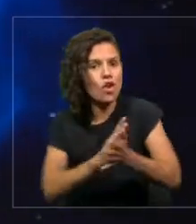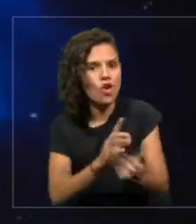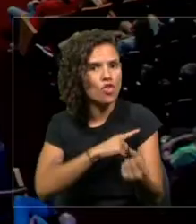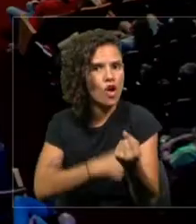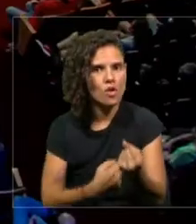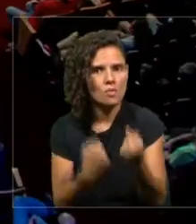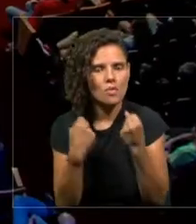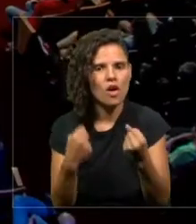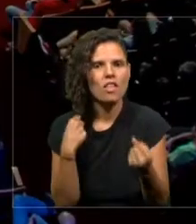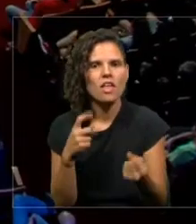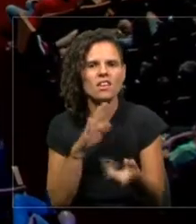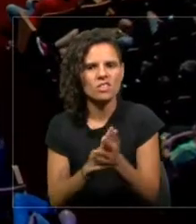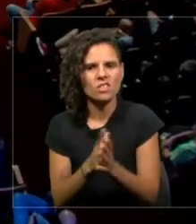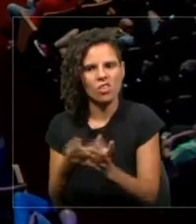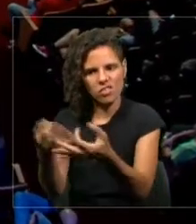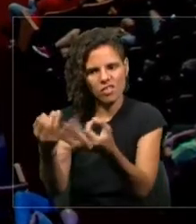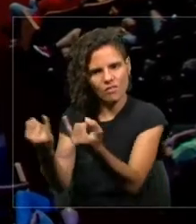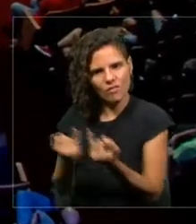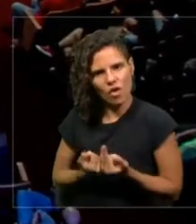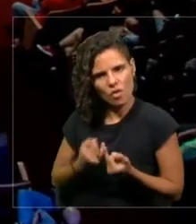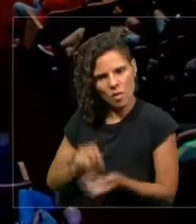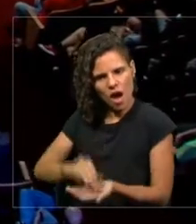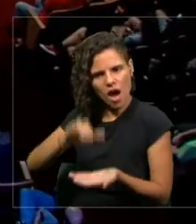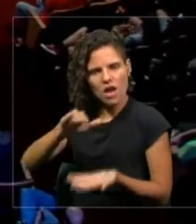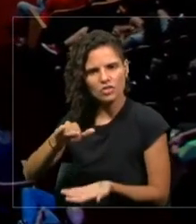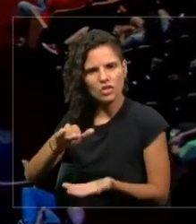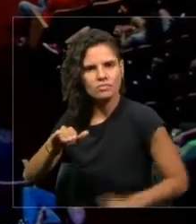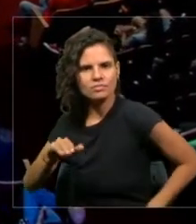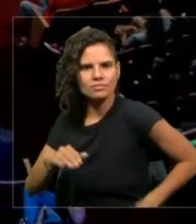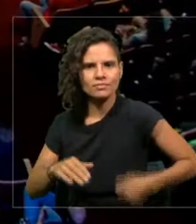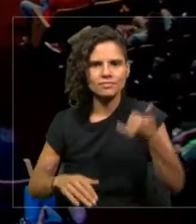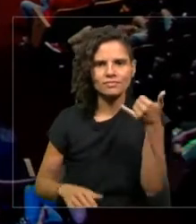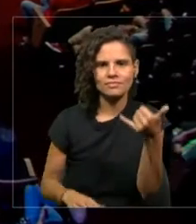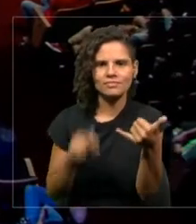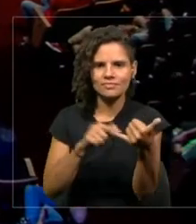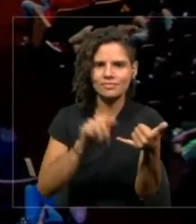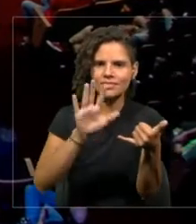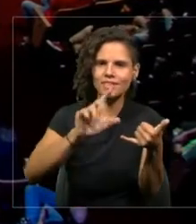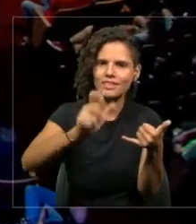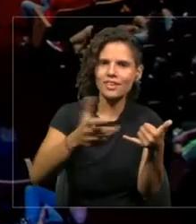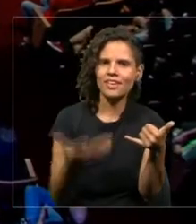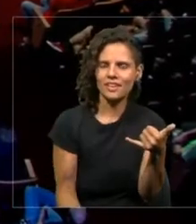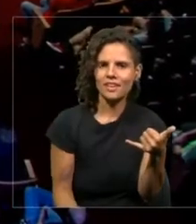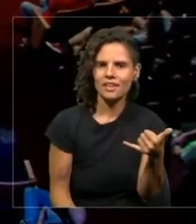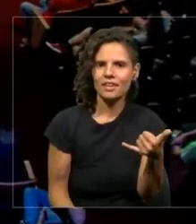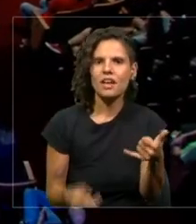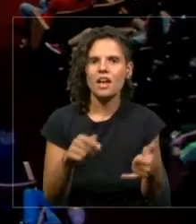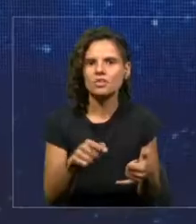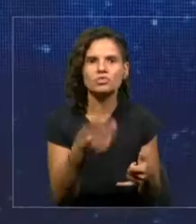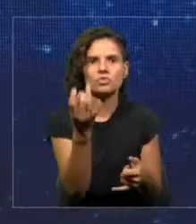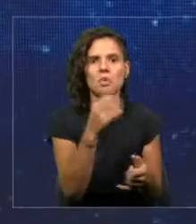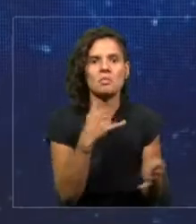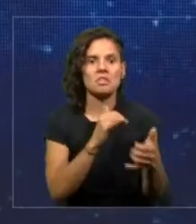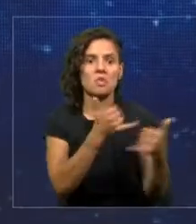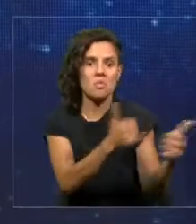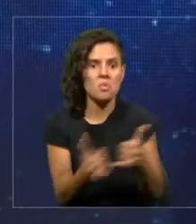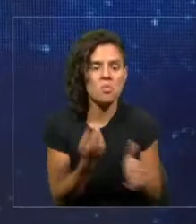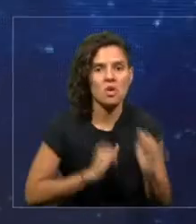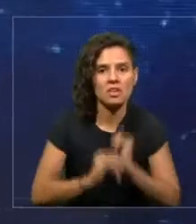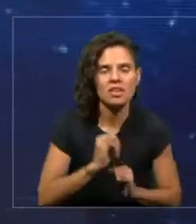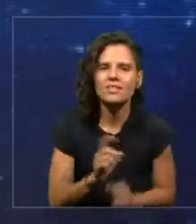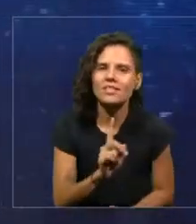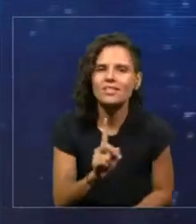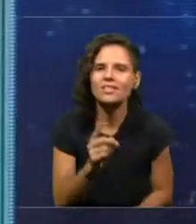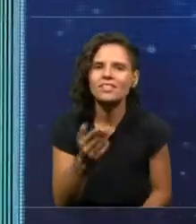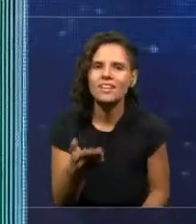planeta en tu bolsillo? Eso es 5G y no nada más es videogaming en línea. Esa es una de las aplicaciones para el